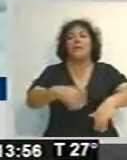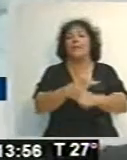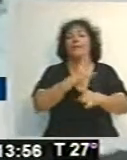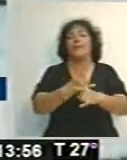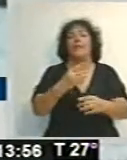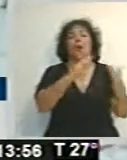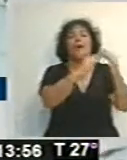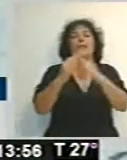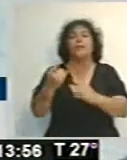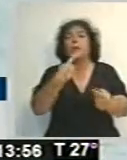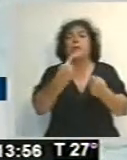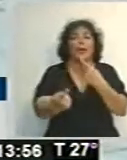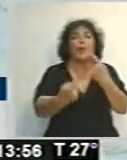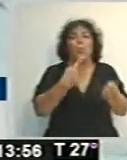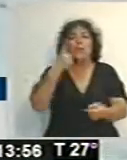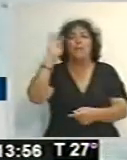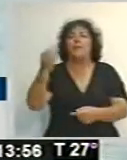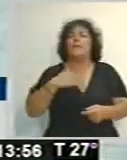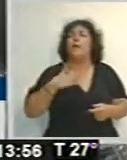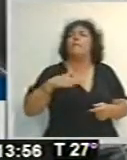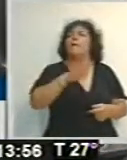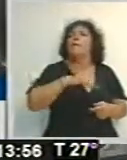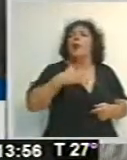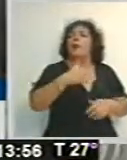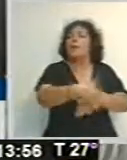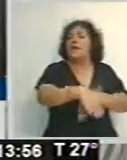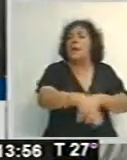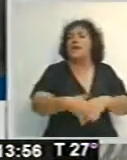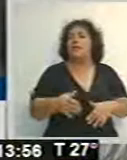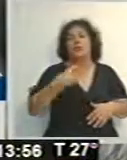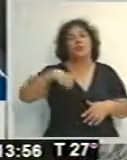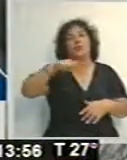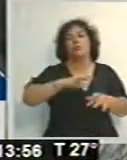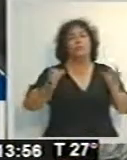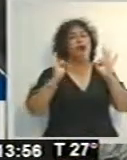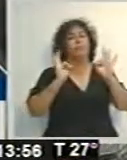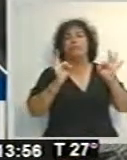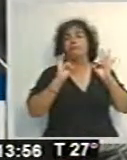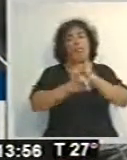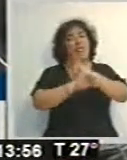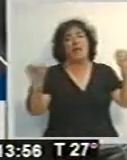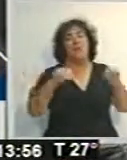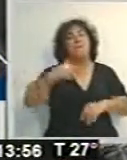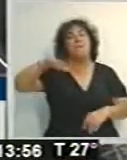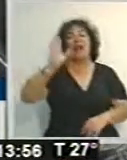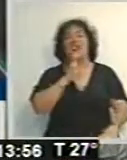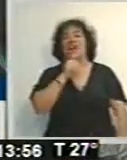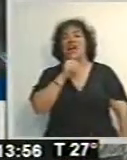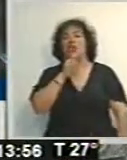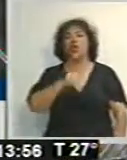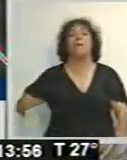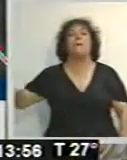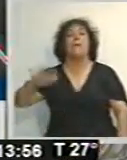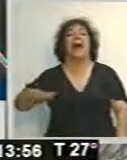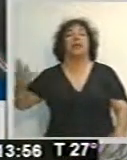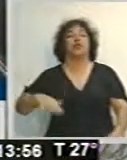consultan para saber si están o no incluidos? Y nosotros ya hemos anunciado, hay más de 14 barrios que se van a pavimentar